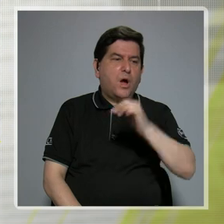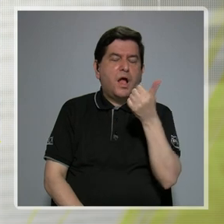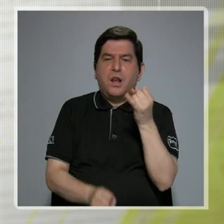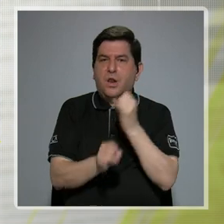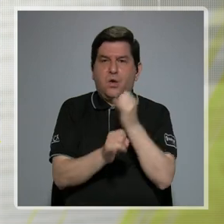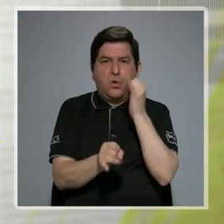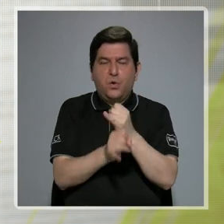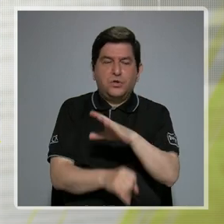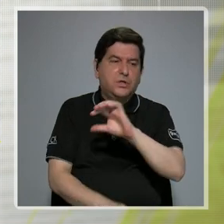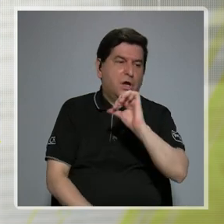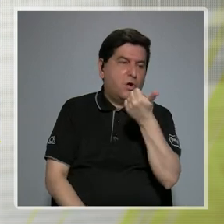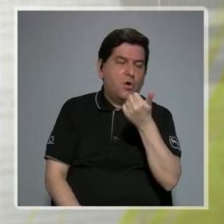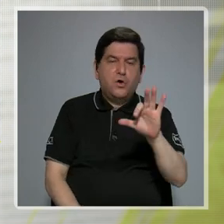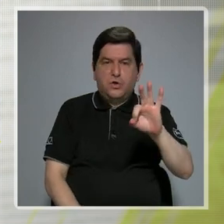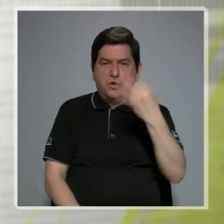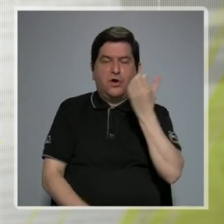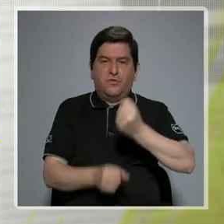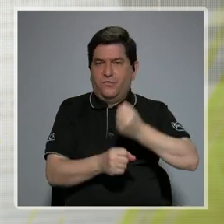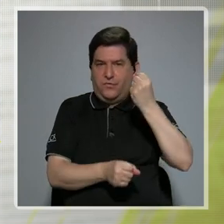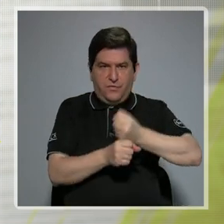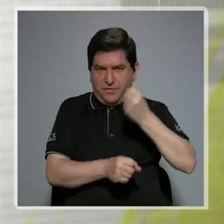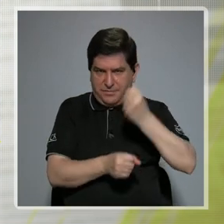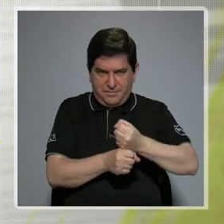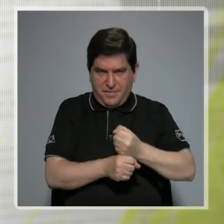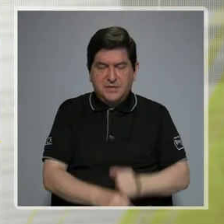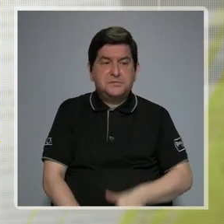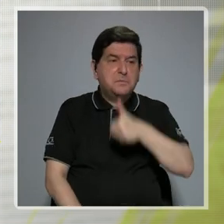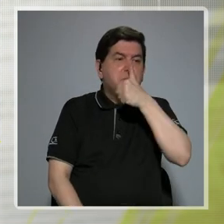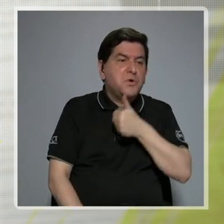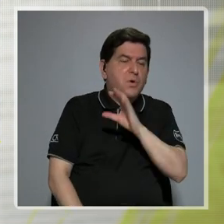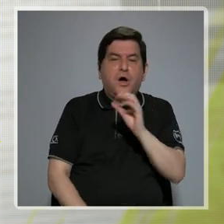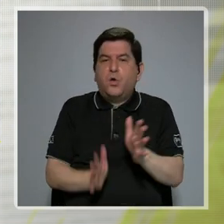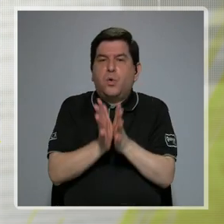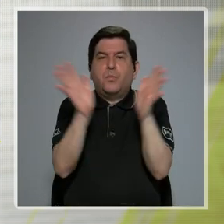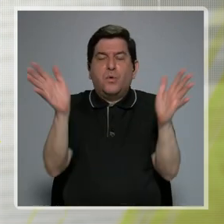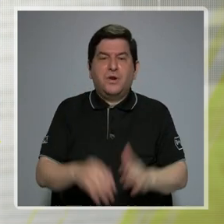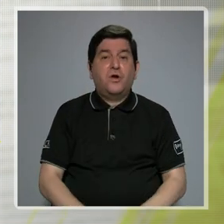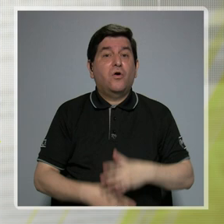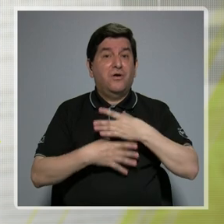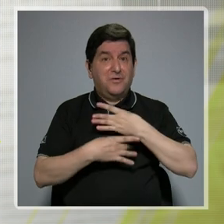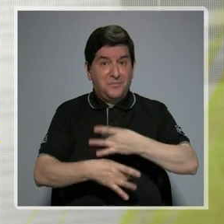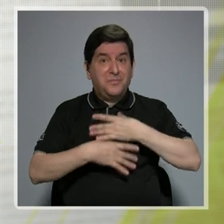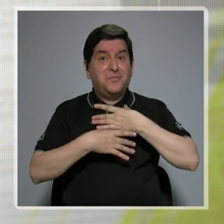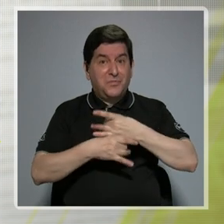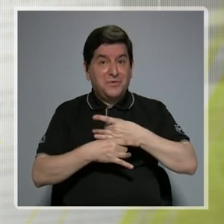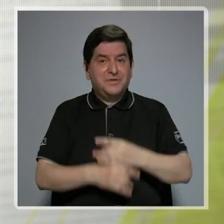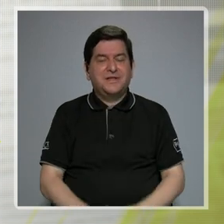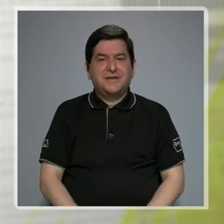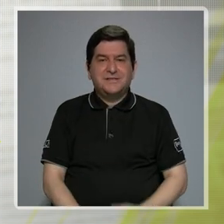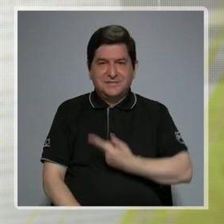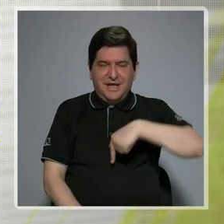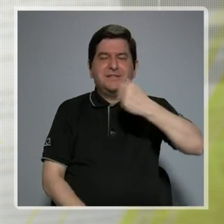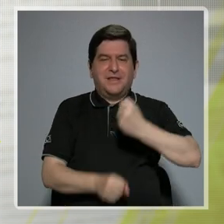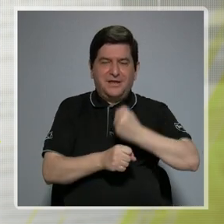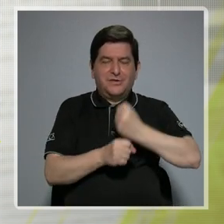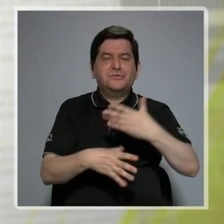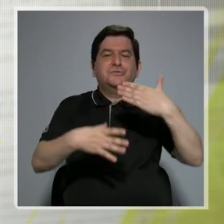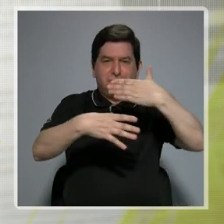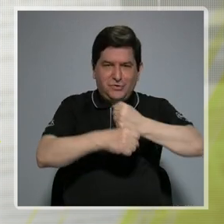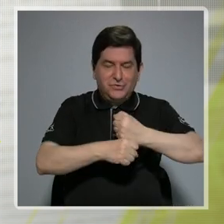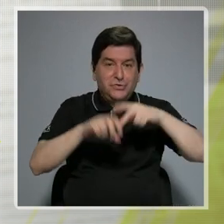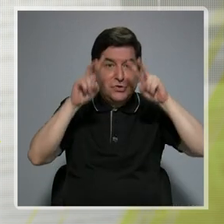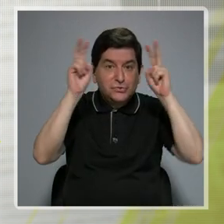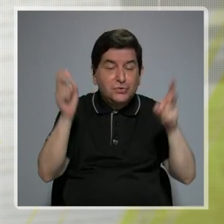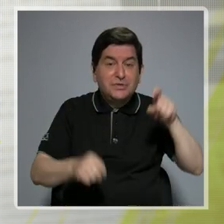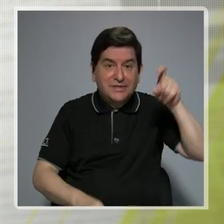instituciones o otras formas de trabajo en privado o en público. Y qué interesante que hicimos la tarea porque efectivamente es un